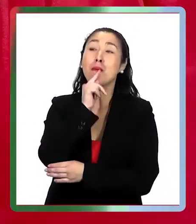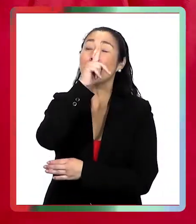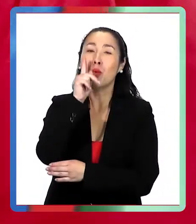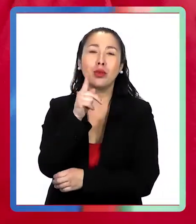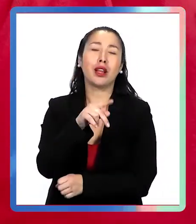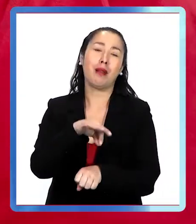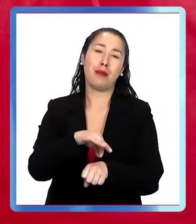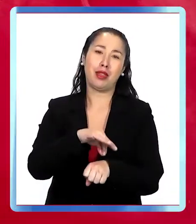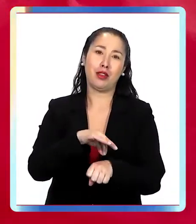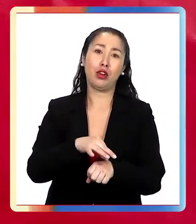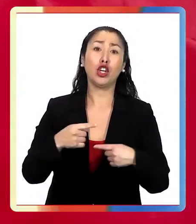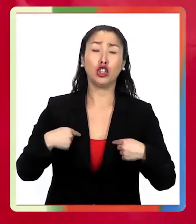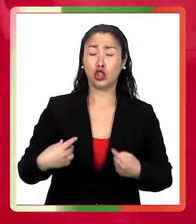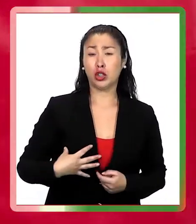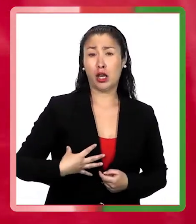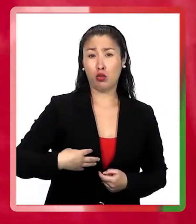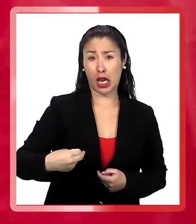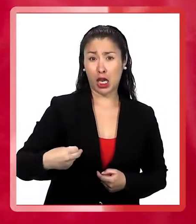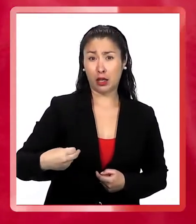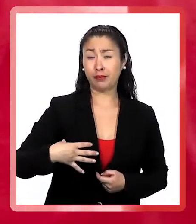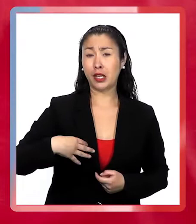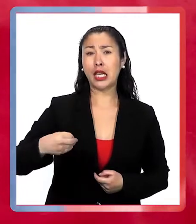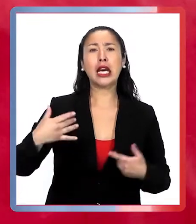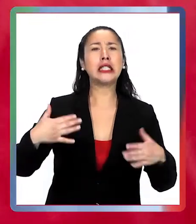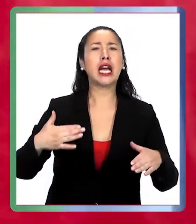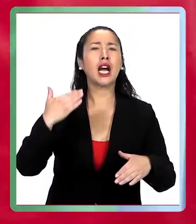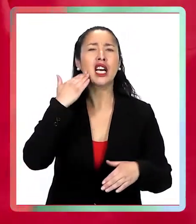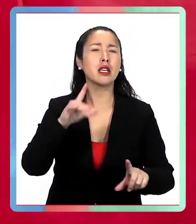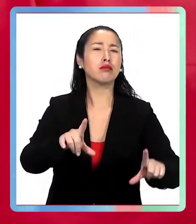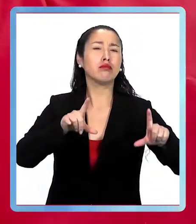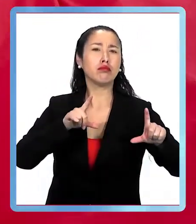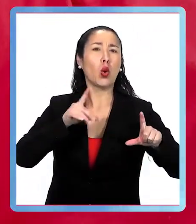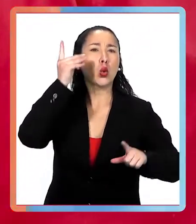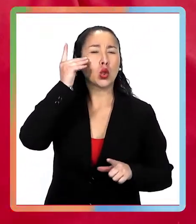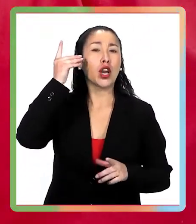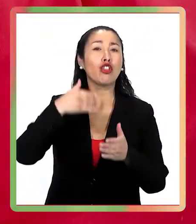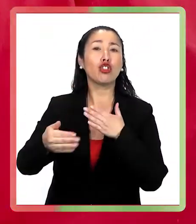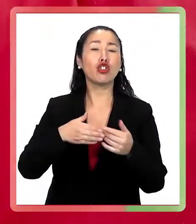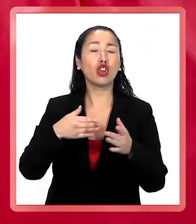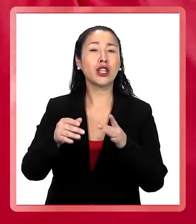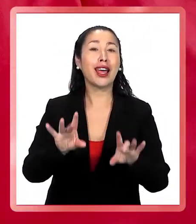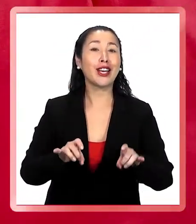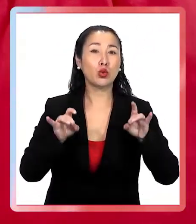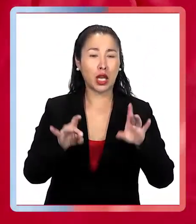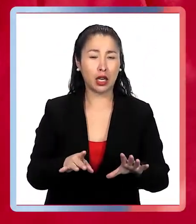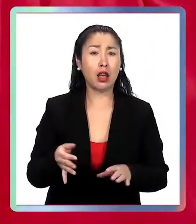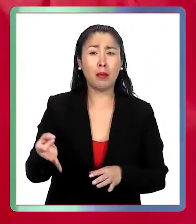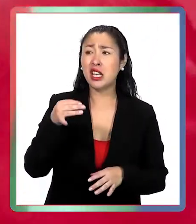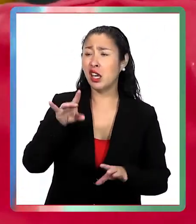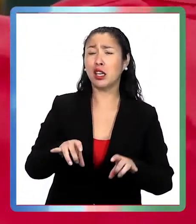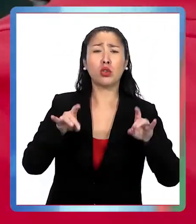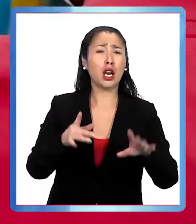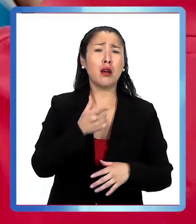problema saludable de la vacuna. Pero yo tengo una hija que está terminando un doctorado en Australia, y me decía,